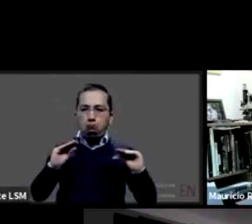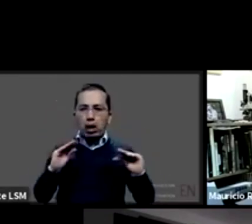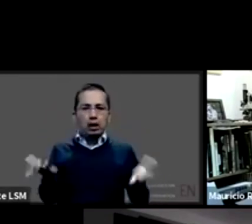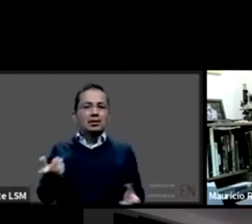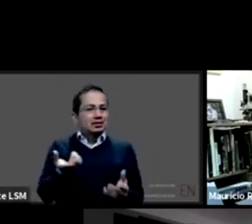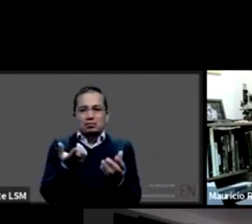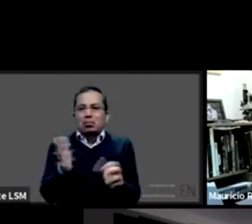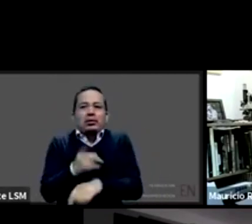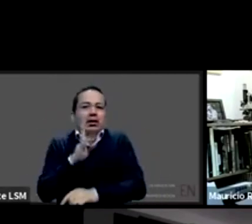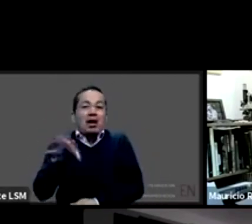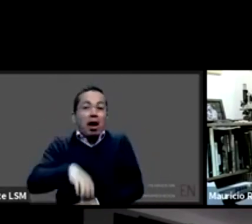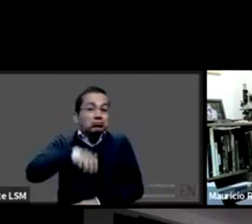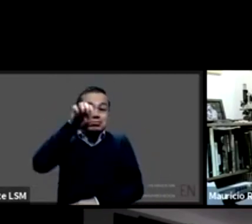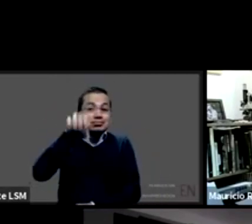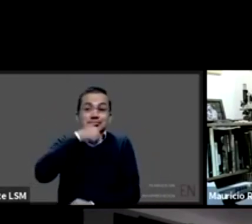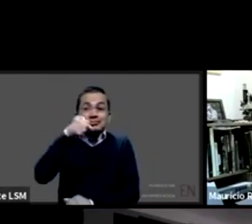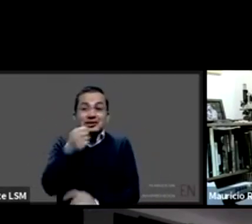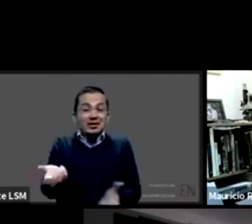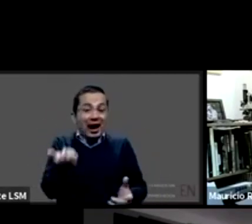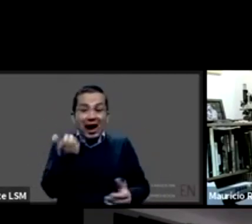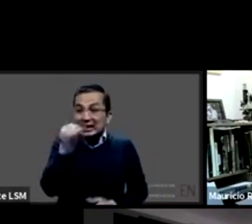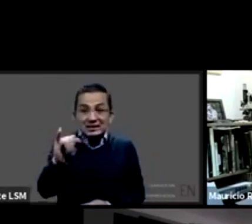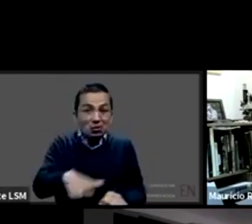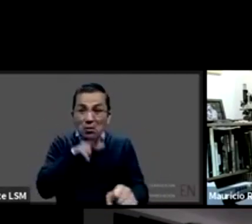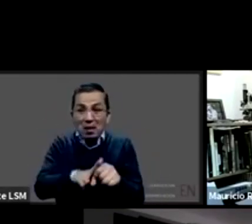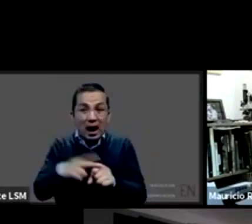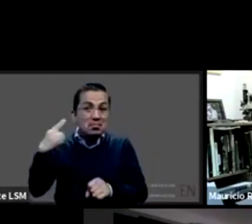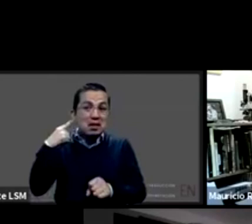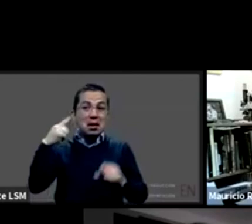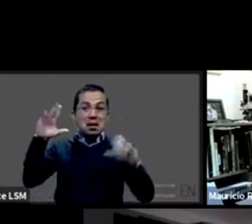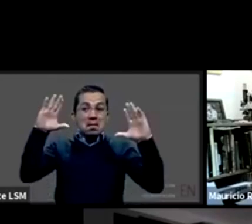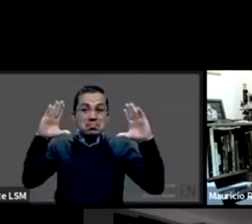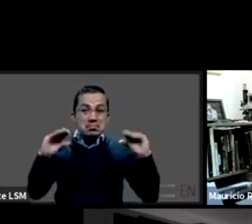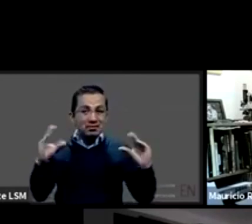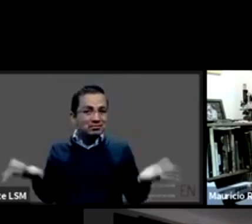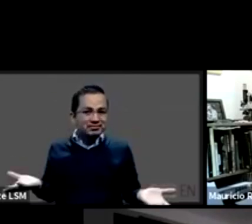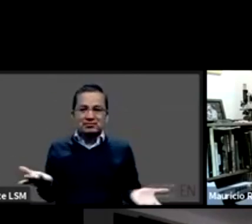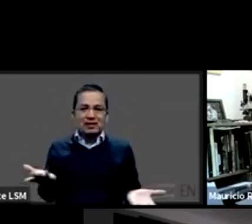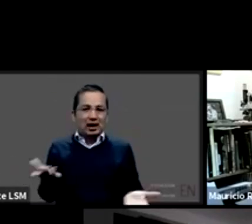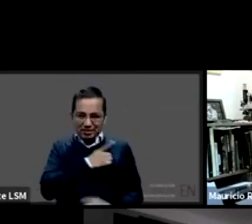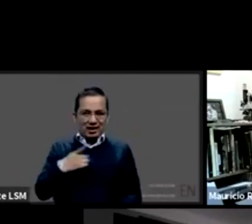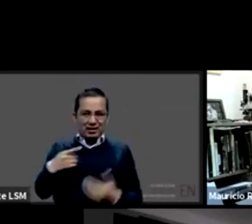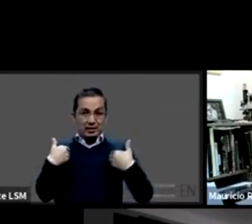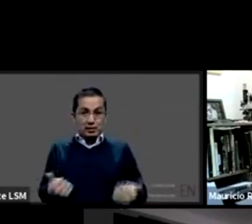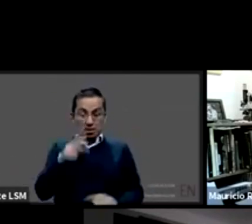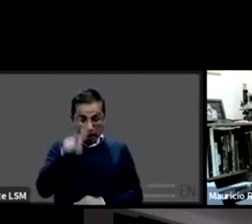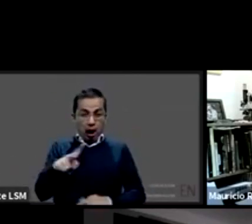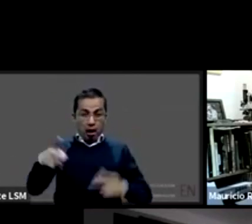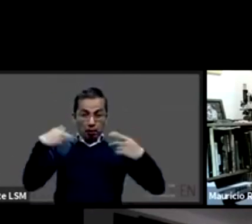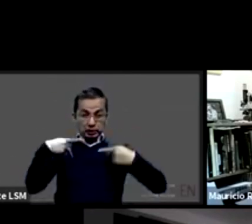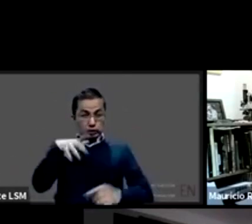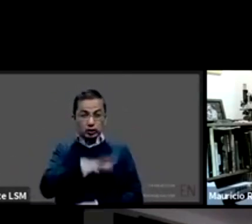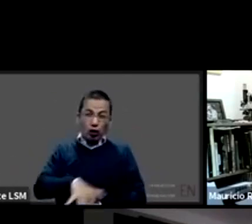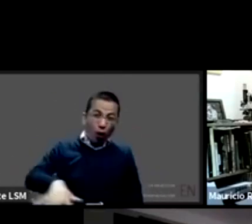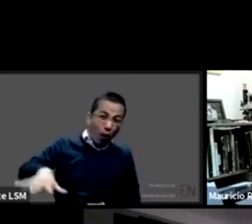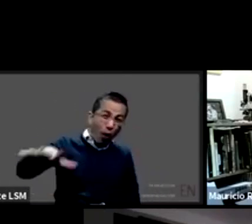son adultos mayores y así hay que entenderlo entonces todos todos vamos para allá por